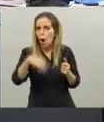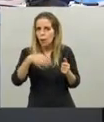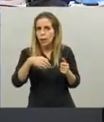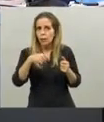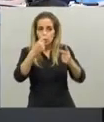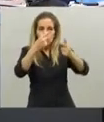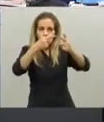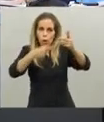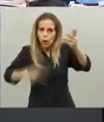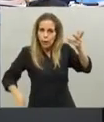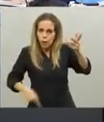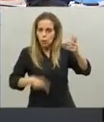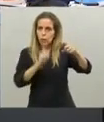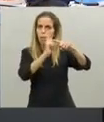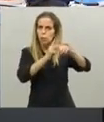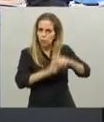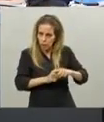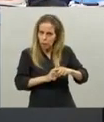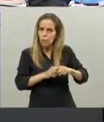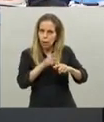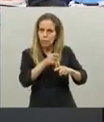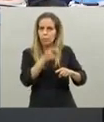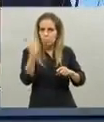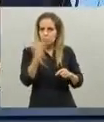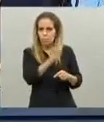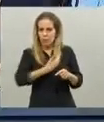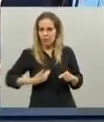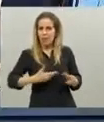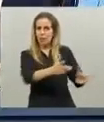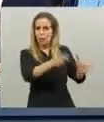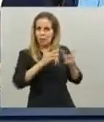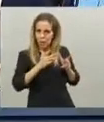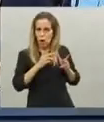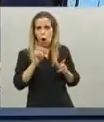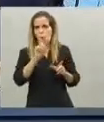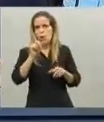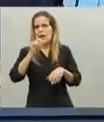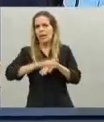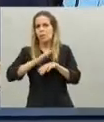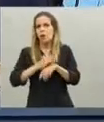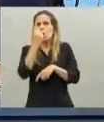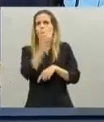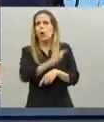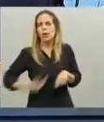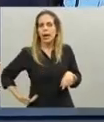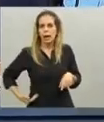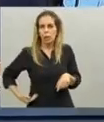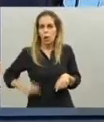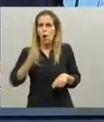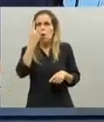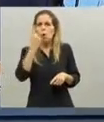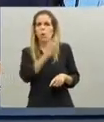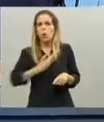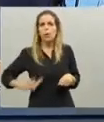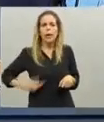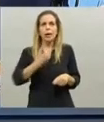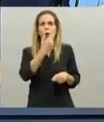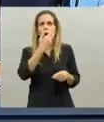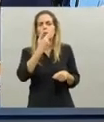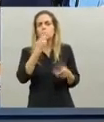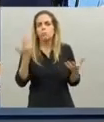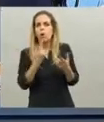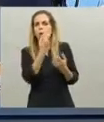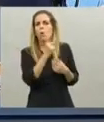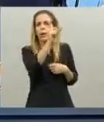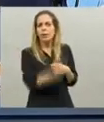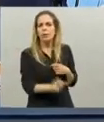ese resultado me lo dijo Alberto me lo señaló y es verdad no de un gobierno no de unos dirigentes de un pueblo entero me